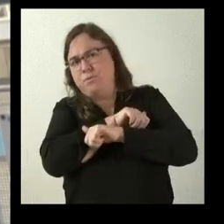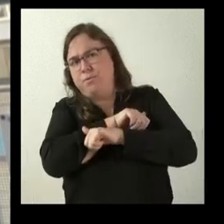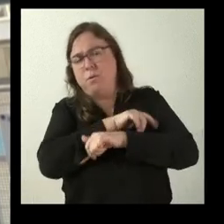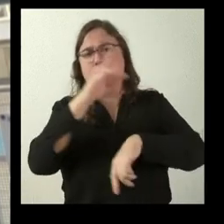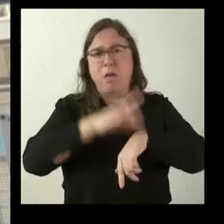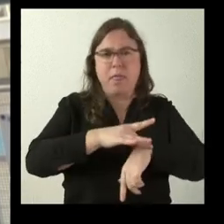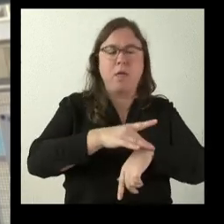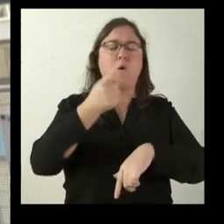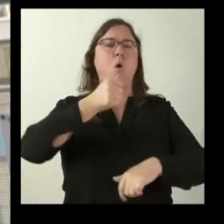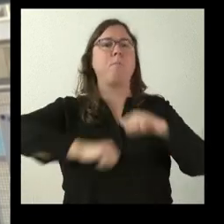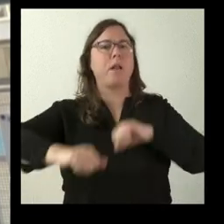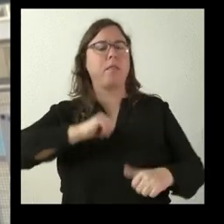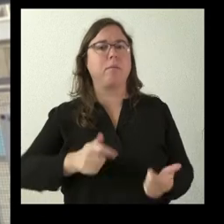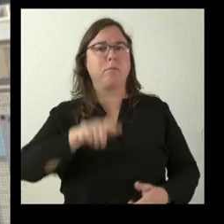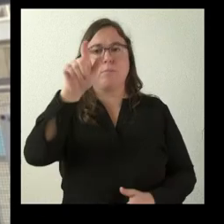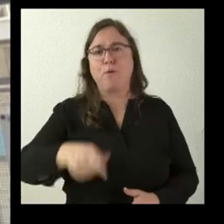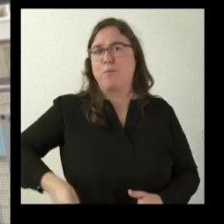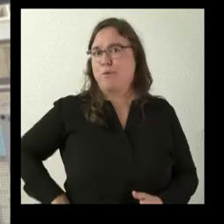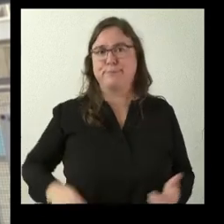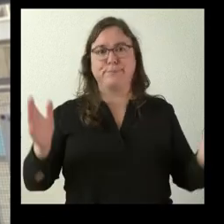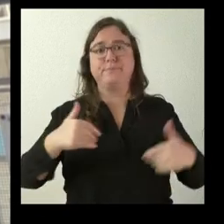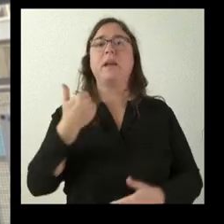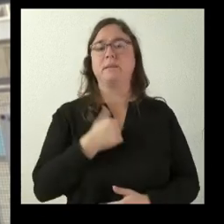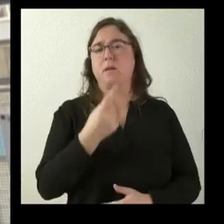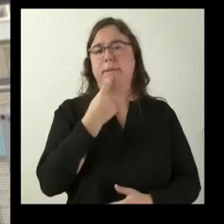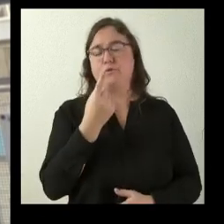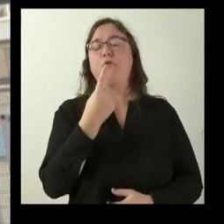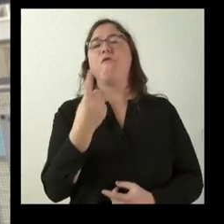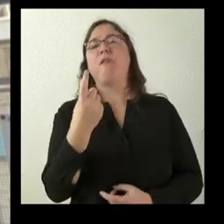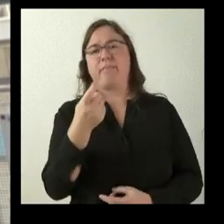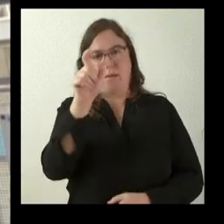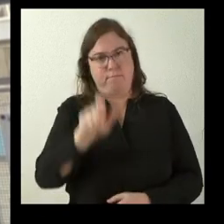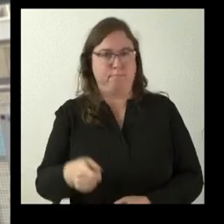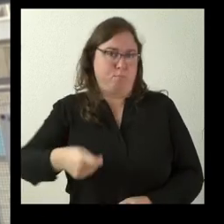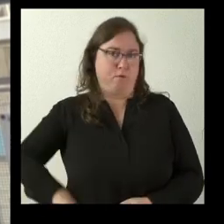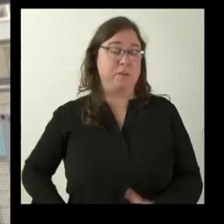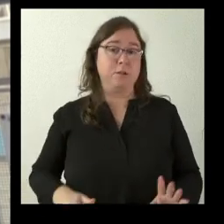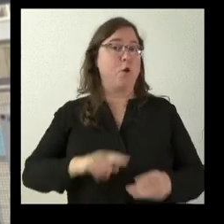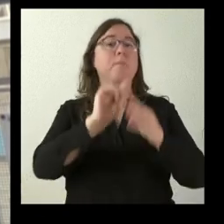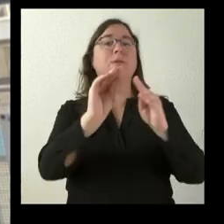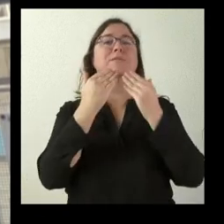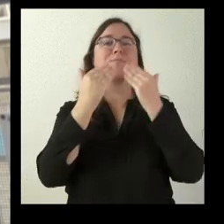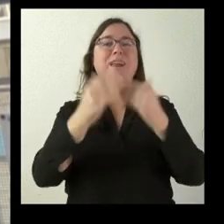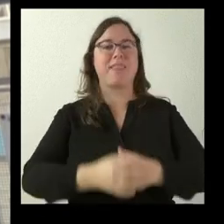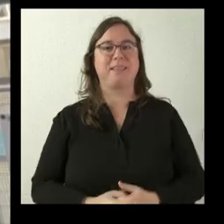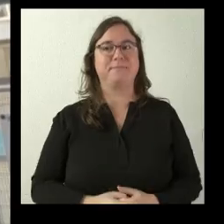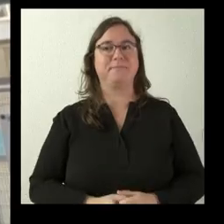más personal, porque ya ha comentado que existe esta falta. Esas son mis preguntas. Muchas gracias.